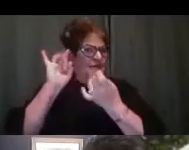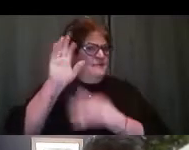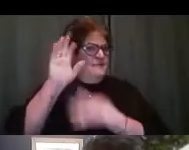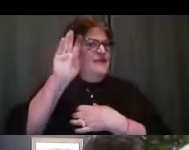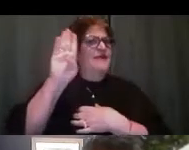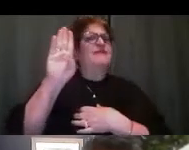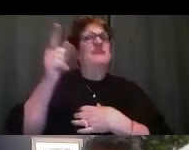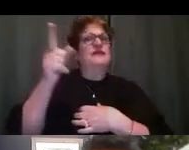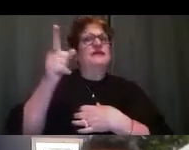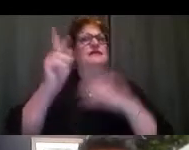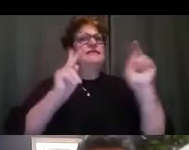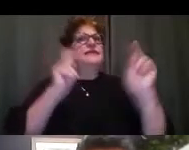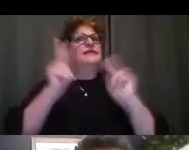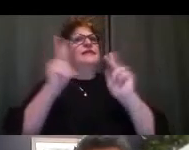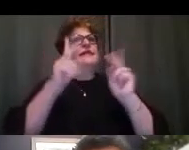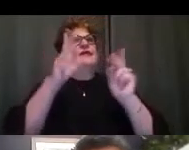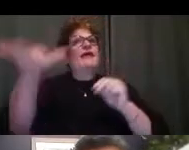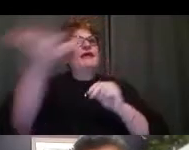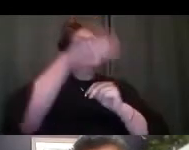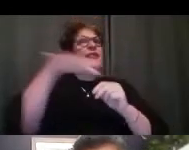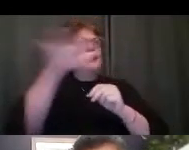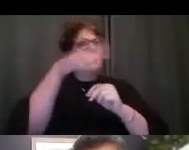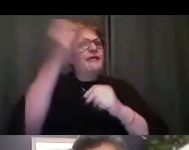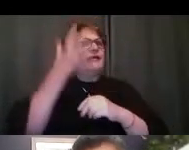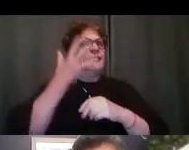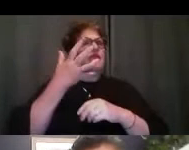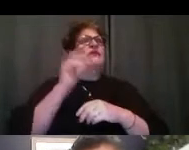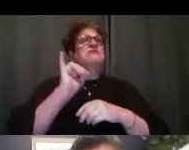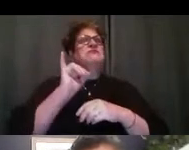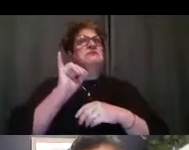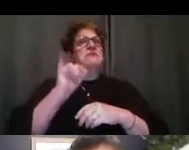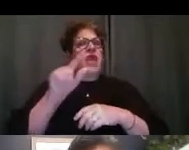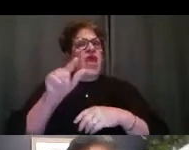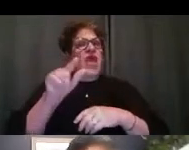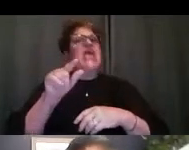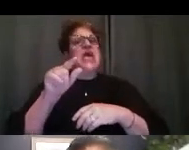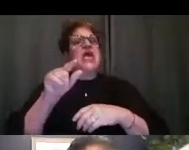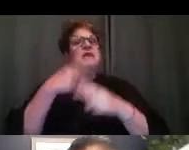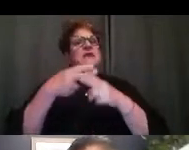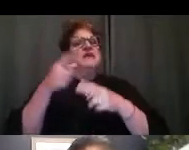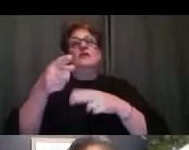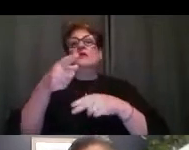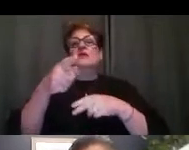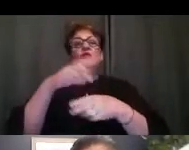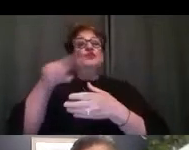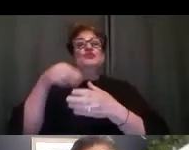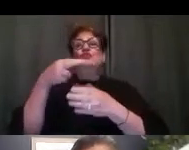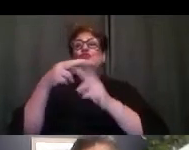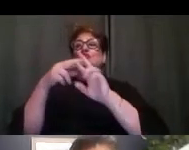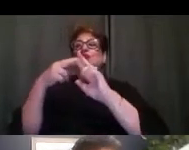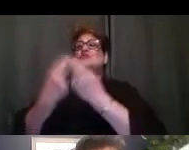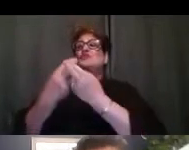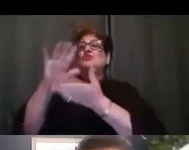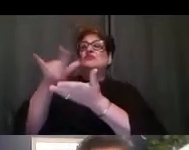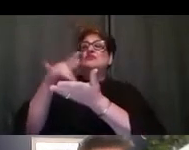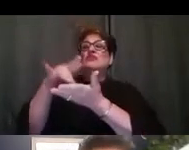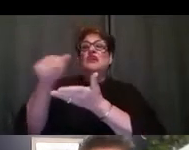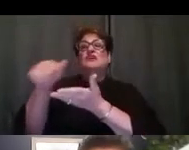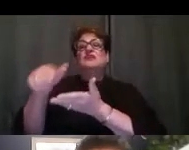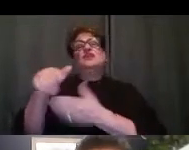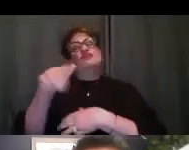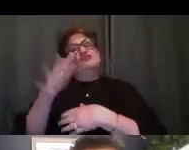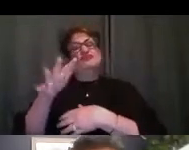de las cosas que yo recibí del público es que fue mencionado que los centros